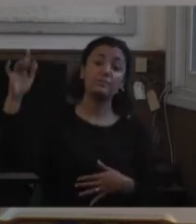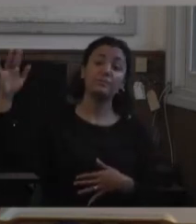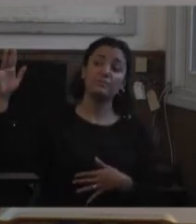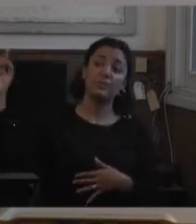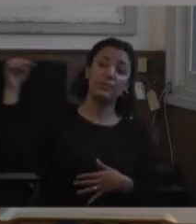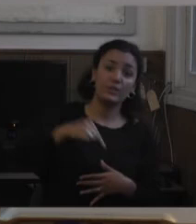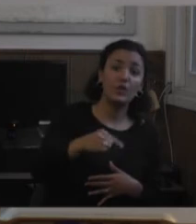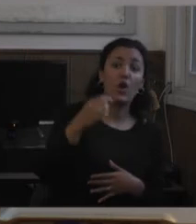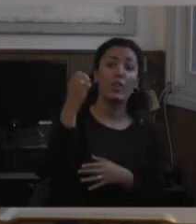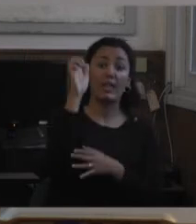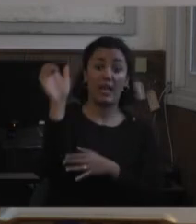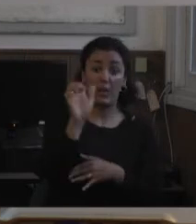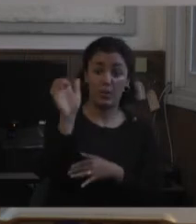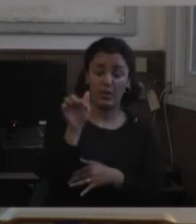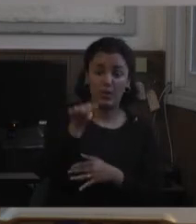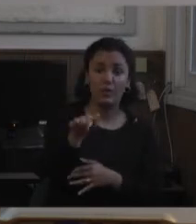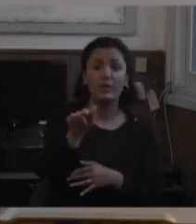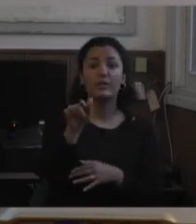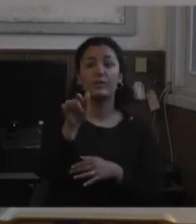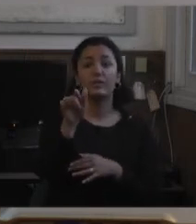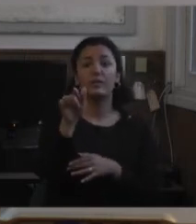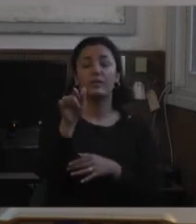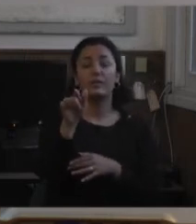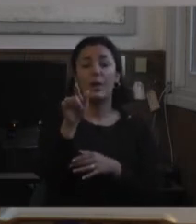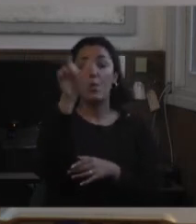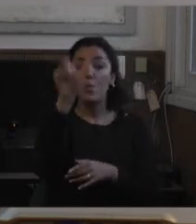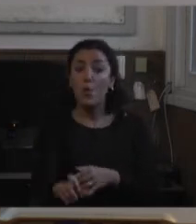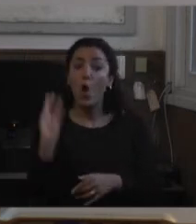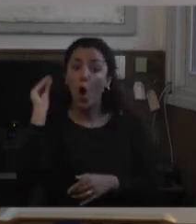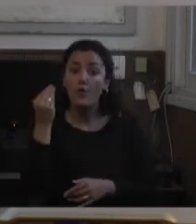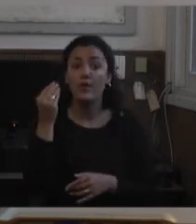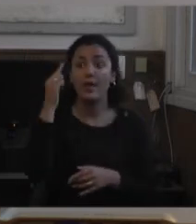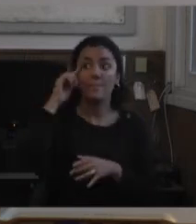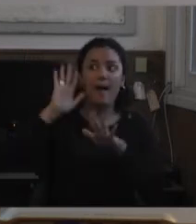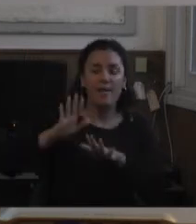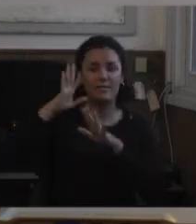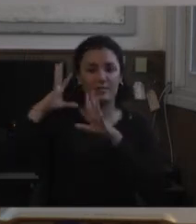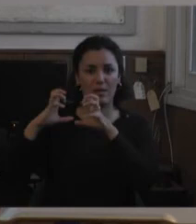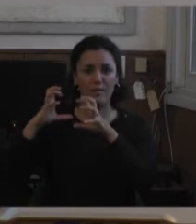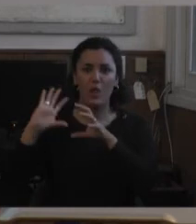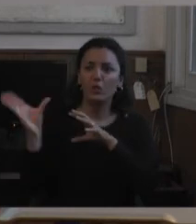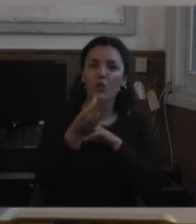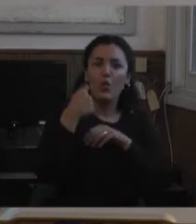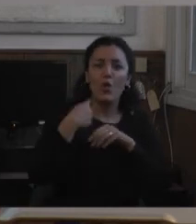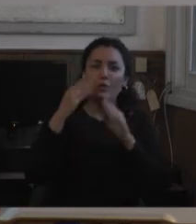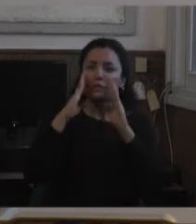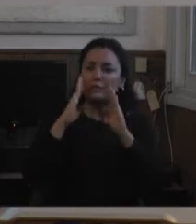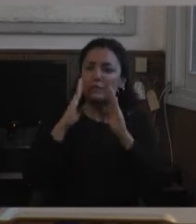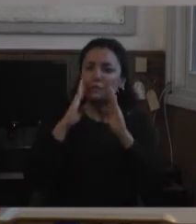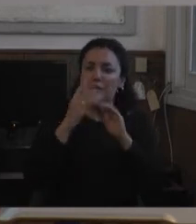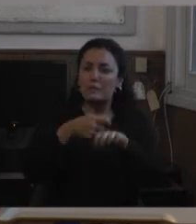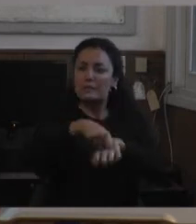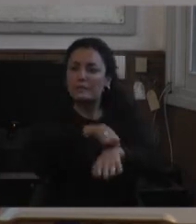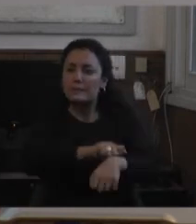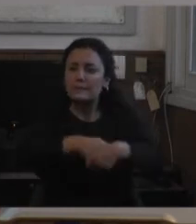y él empieza a hablar no le entendíamos nada y todos veíamos que hacíamos un esfuerzo por si le pescábamos aunque sea algo